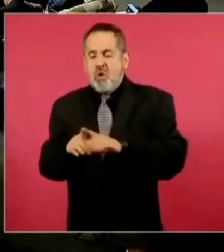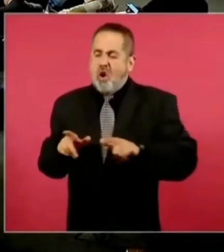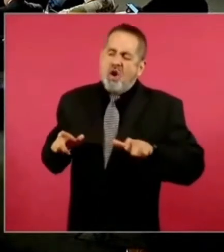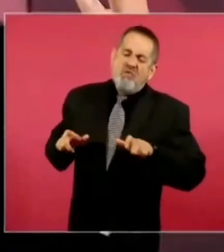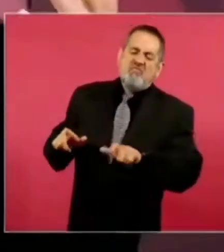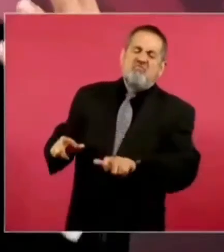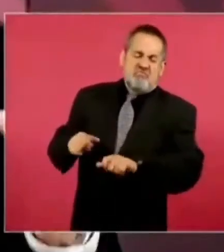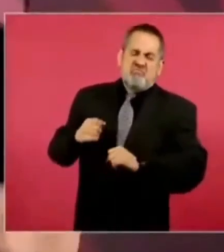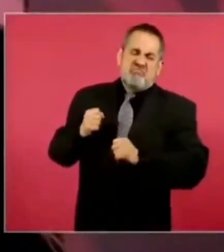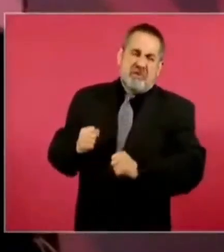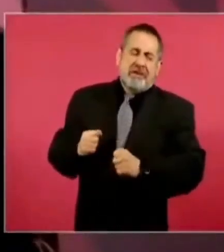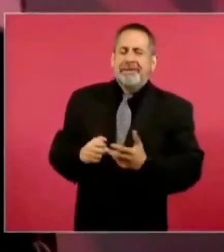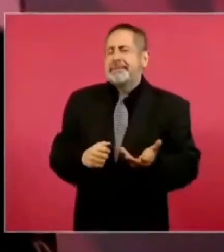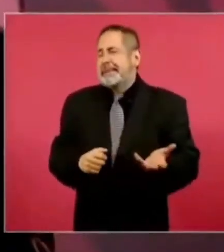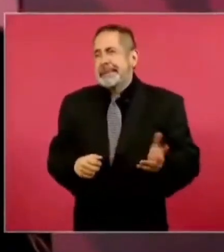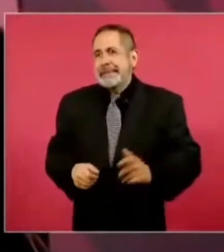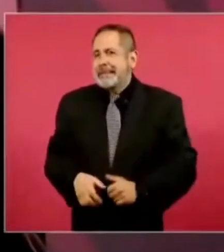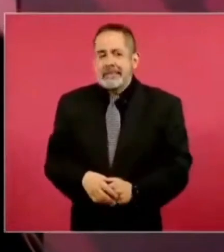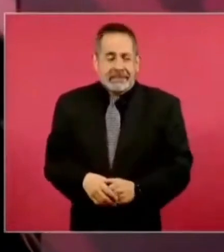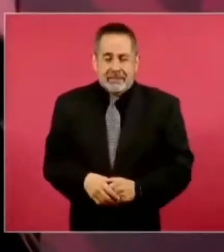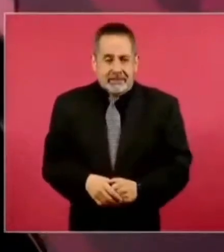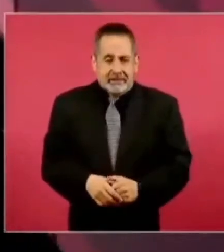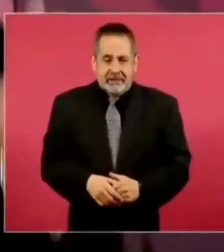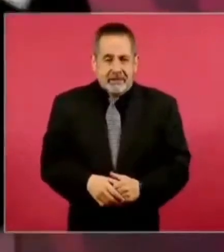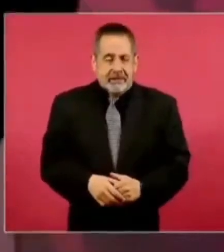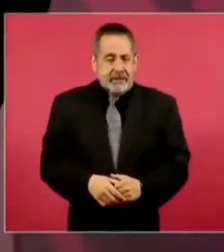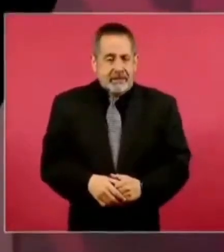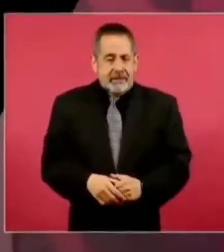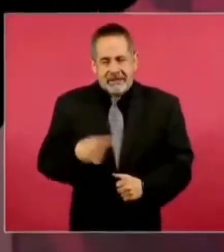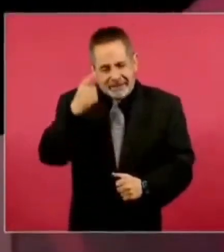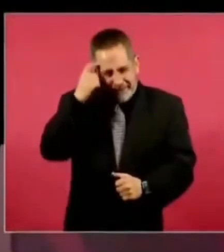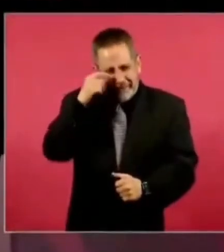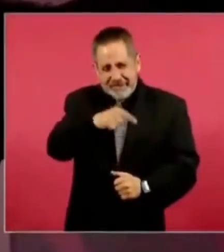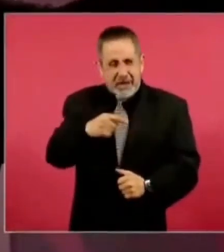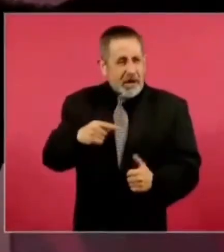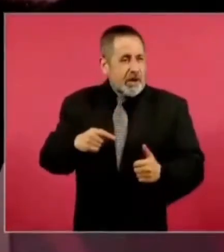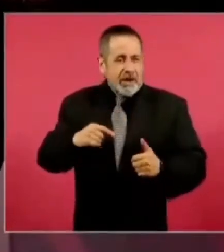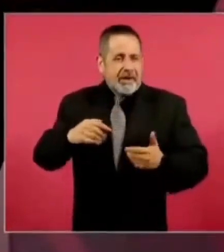Entonces, se puede pensar un muro,